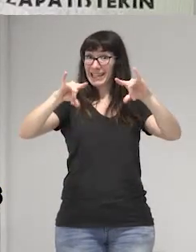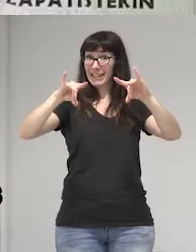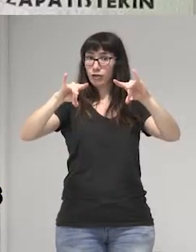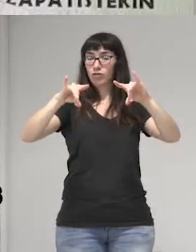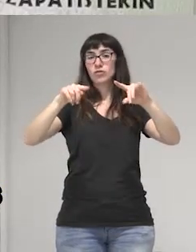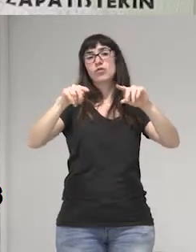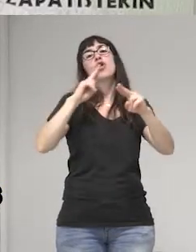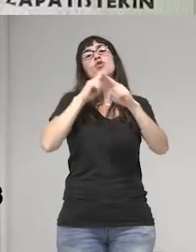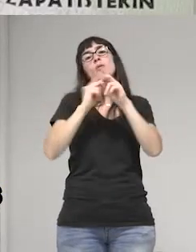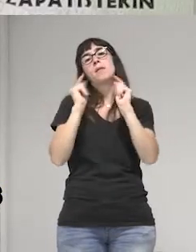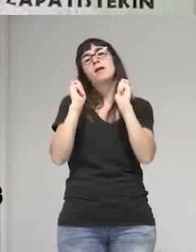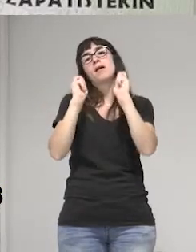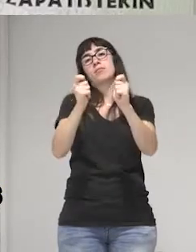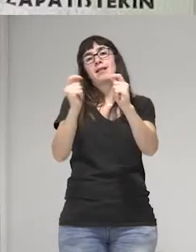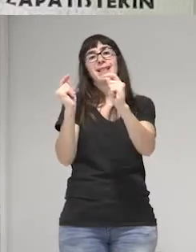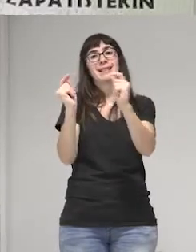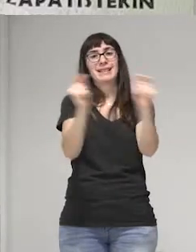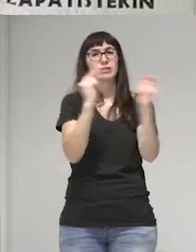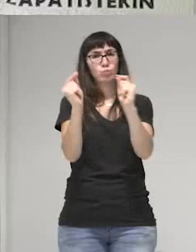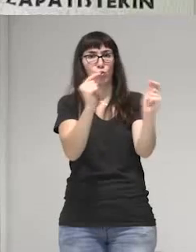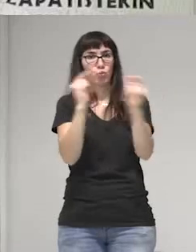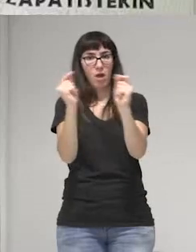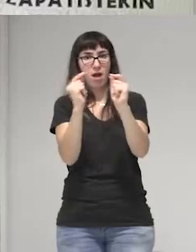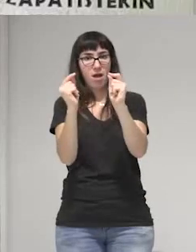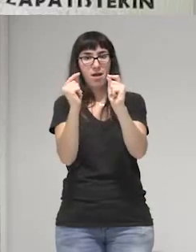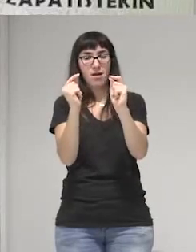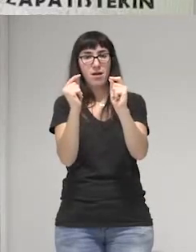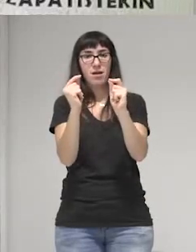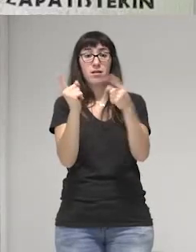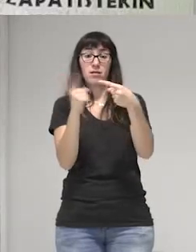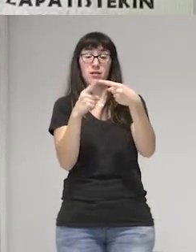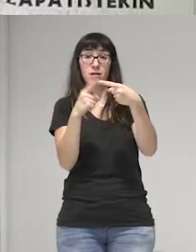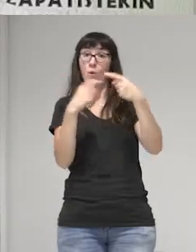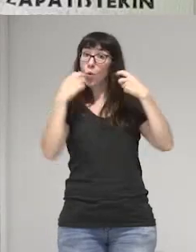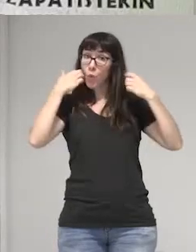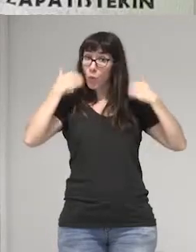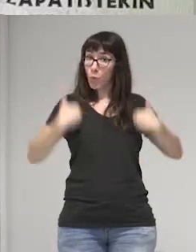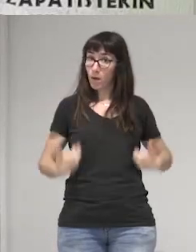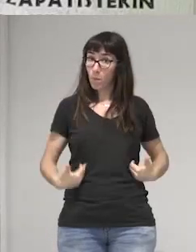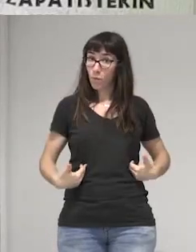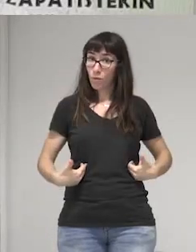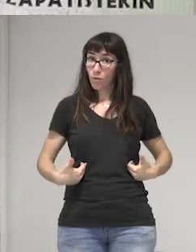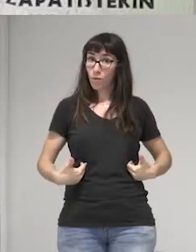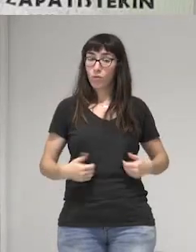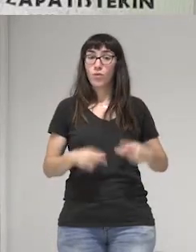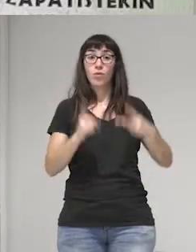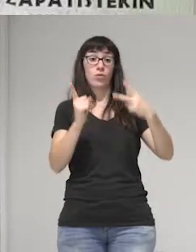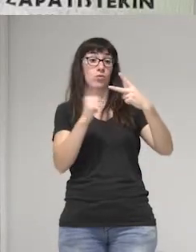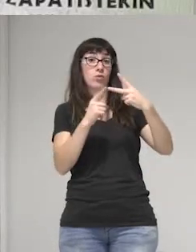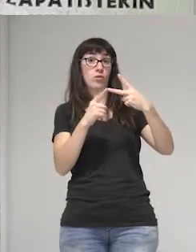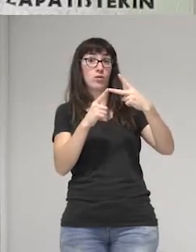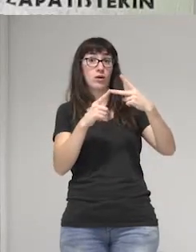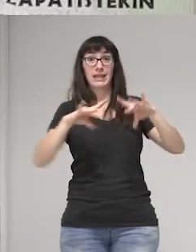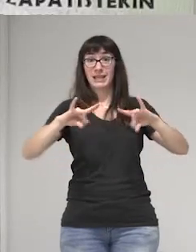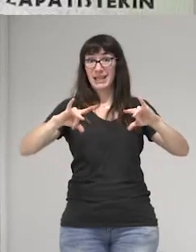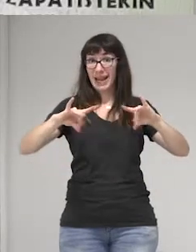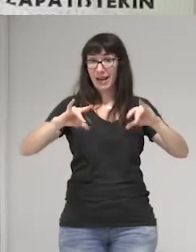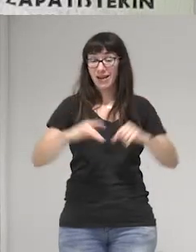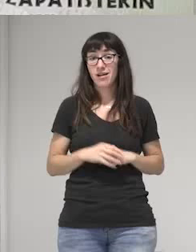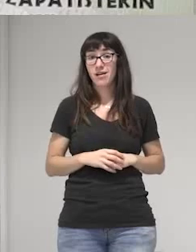disputa en el país. El territorio cuerpo, el territorio tierra,